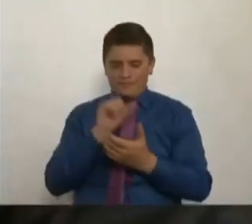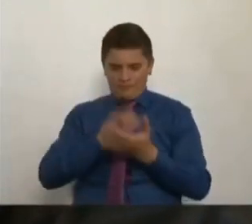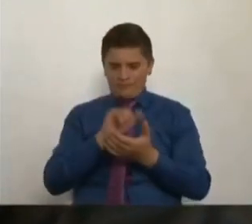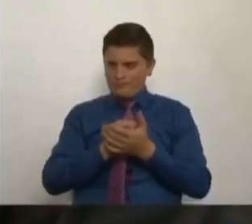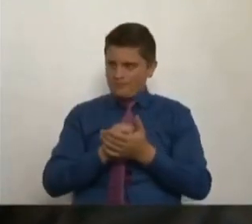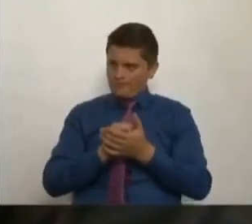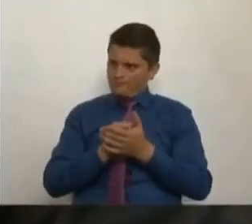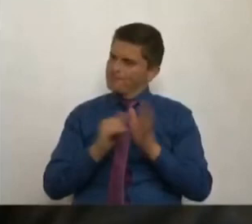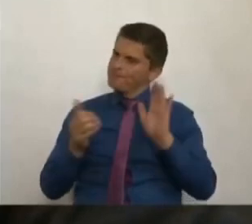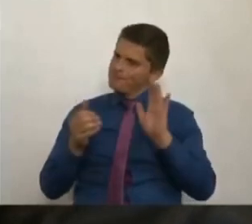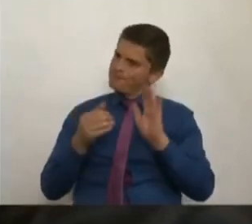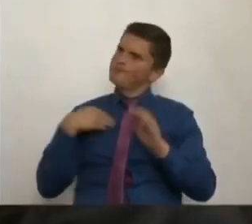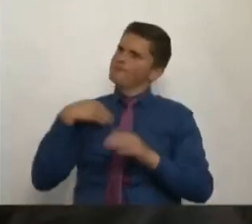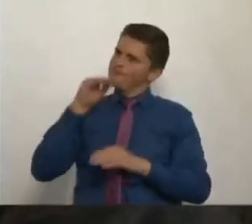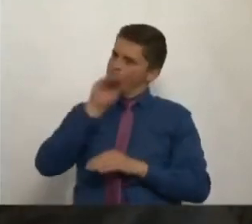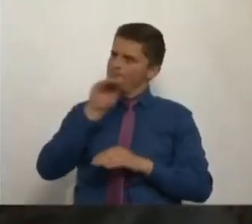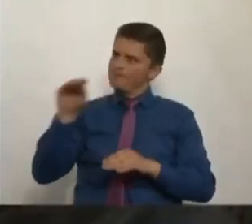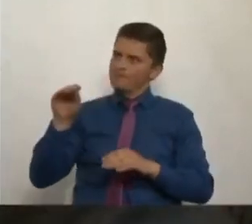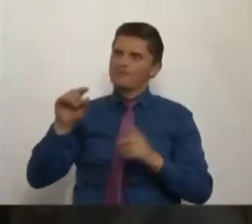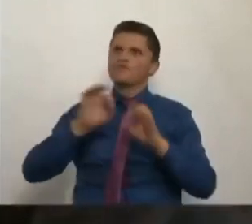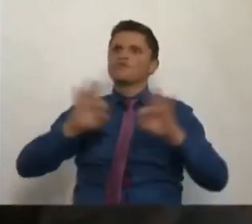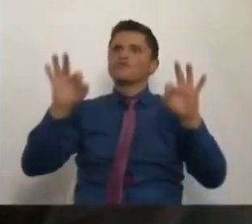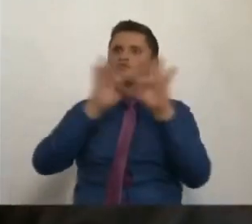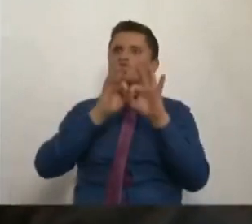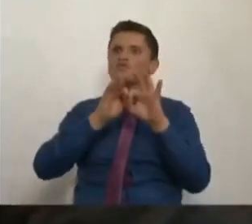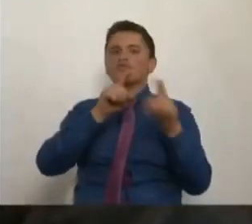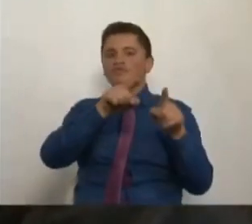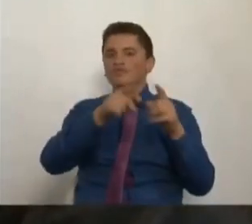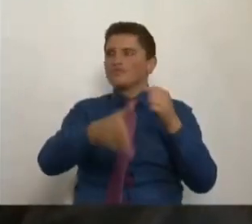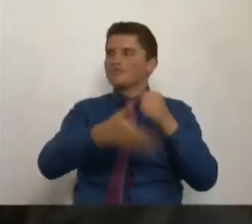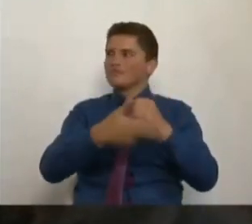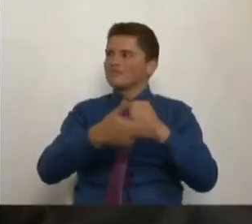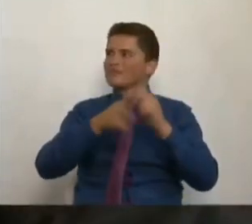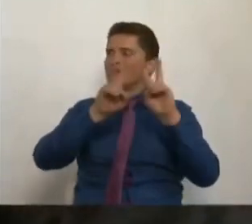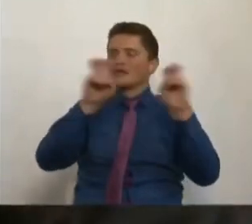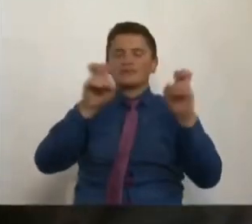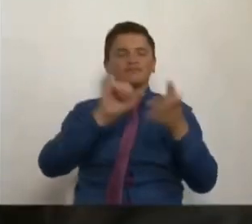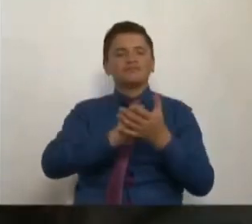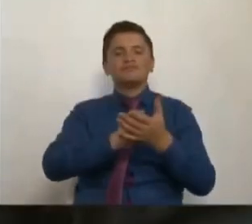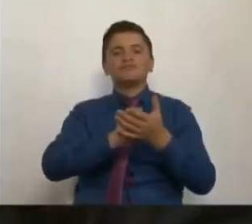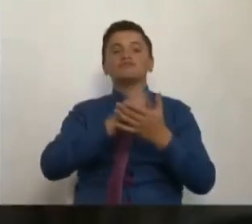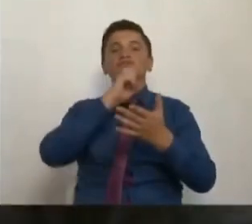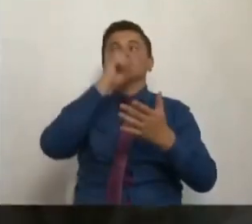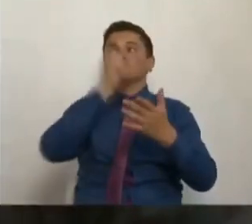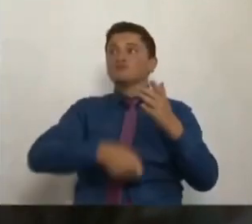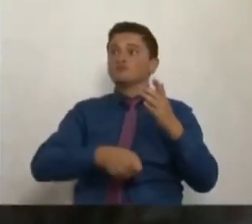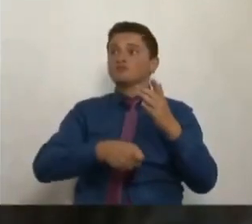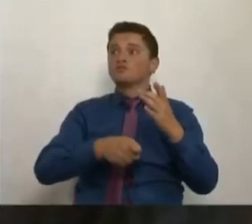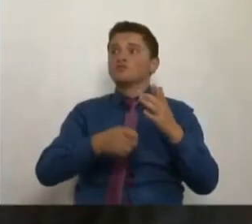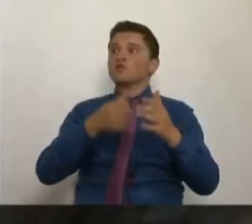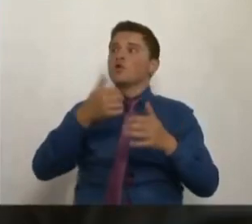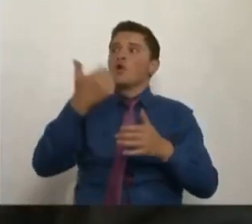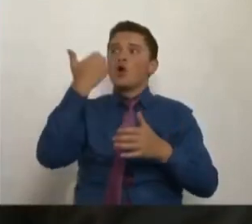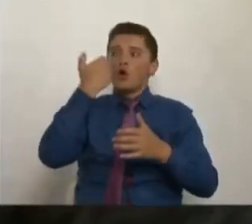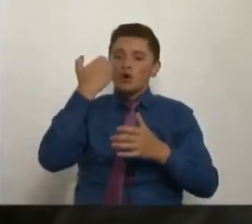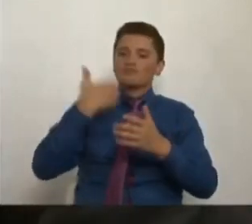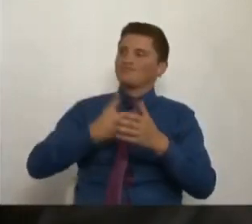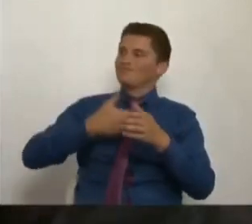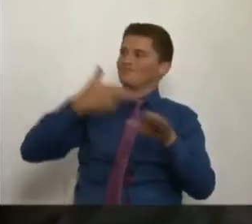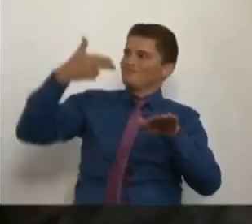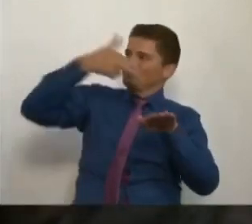de revivir un fondo parafiscal de los combustibles, imponer dos tributos adicionales más.